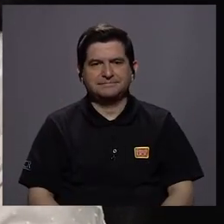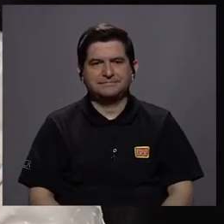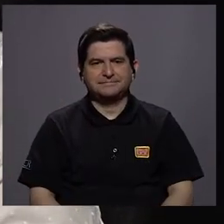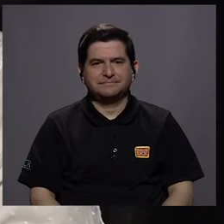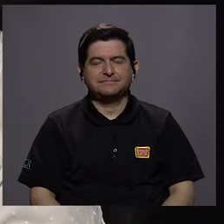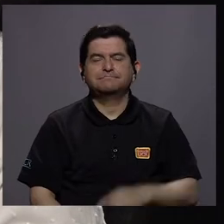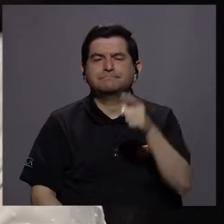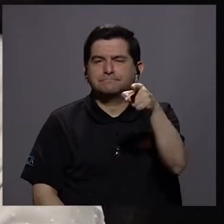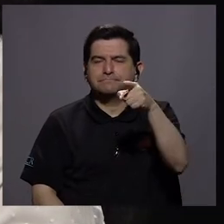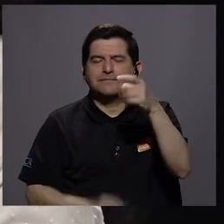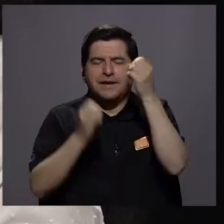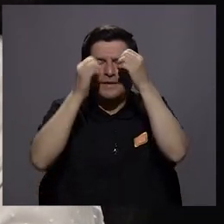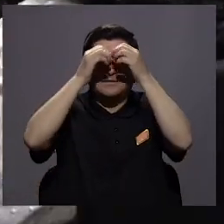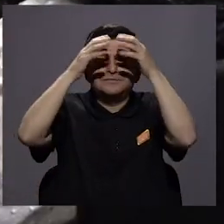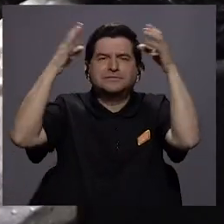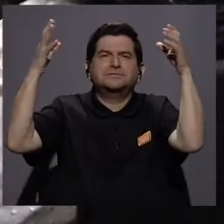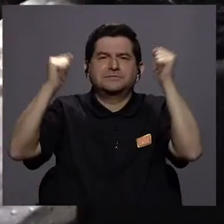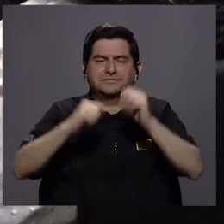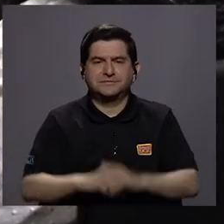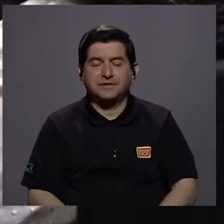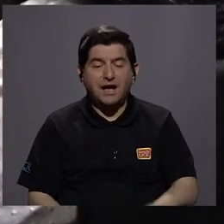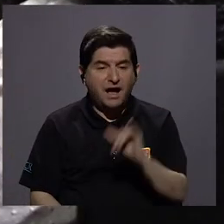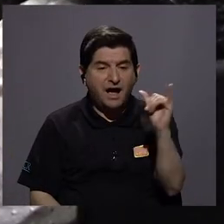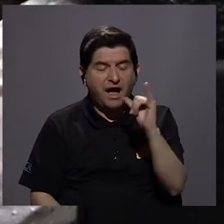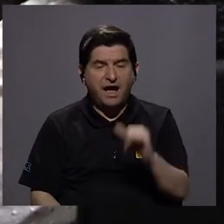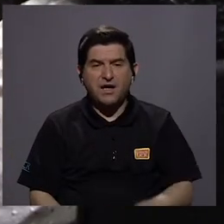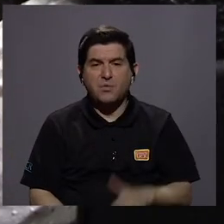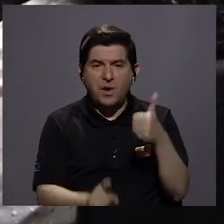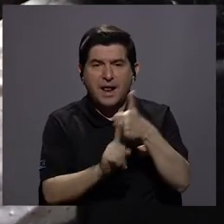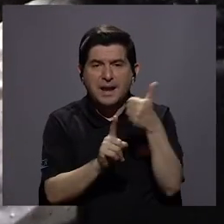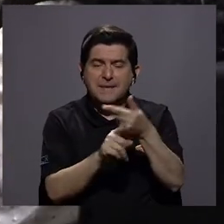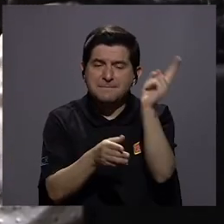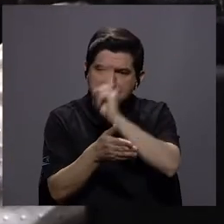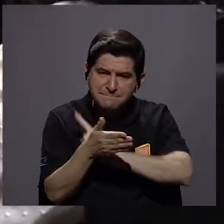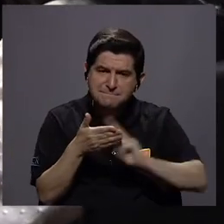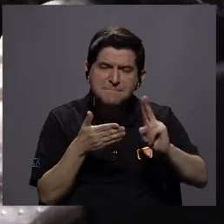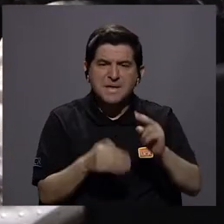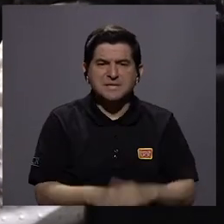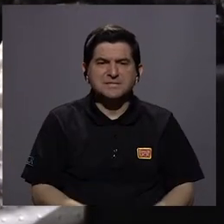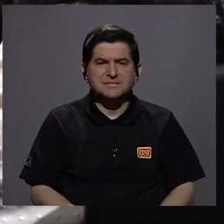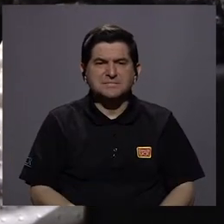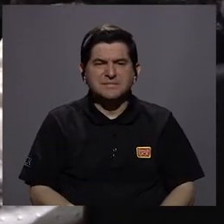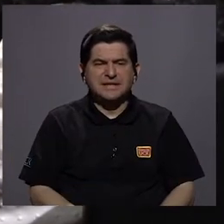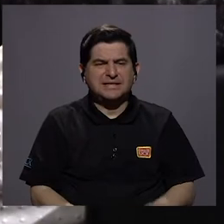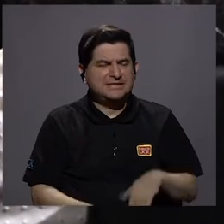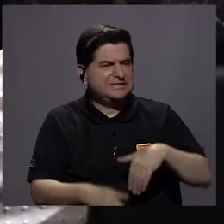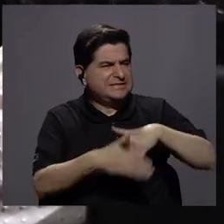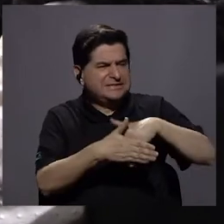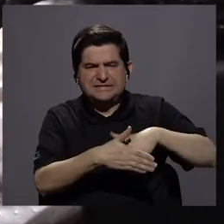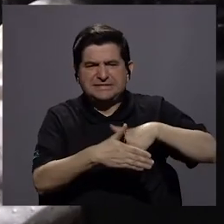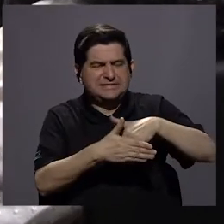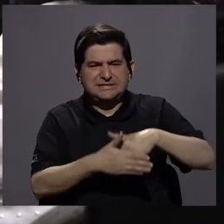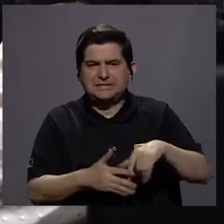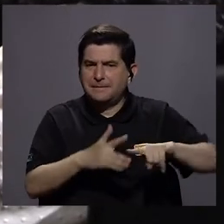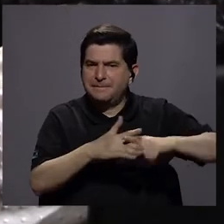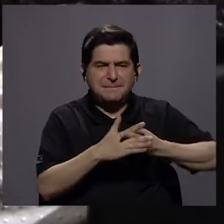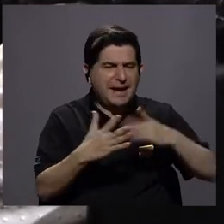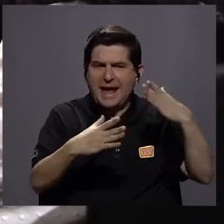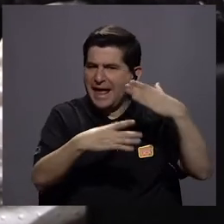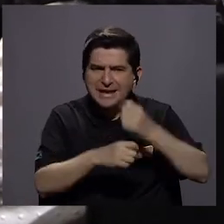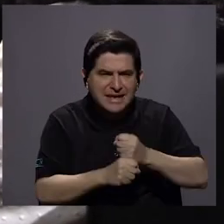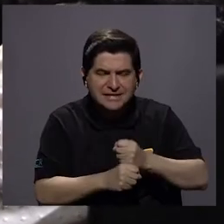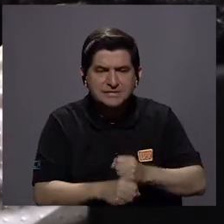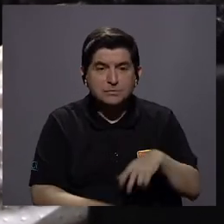Entonces, imagínese esa situación. prueba que también hasta la propia academia se ha visto imposibilitada establecer una serie de mecanismos,